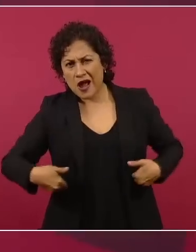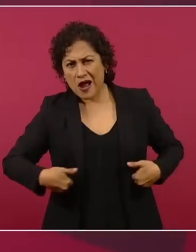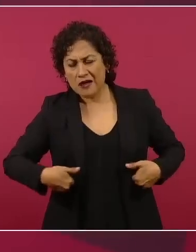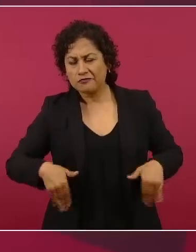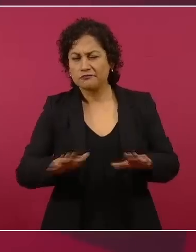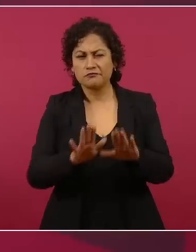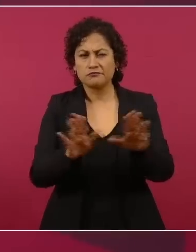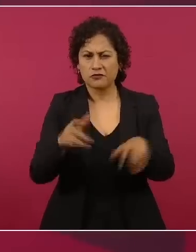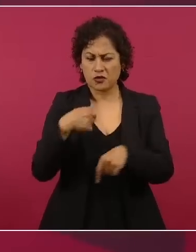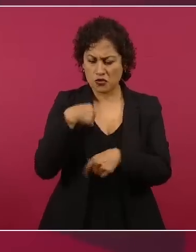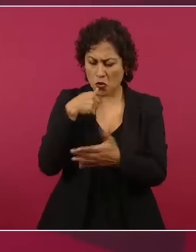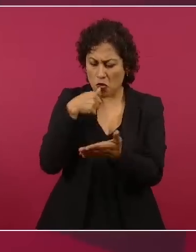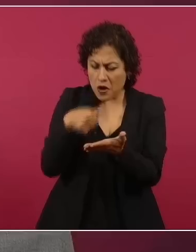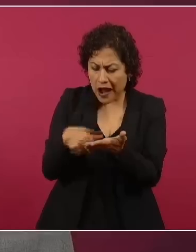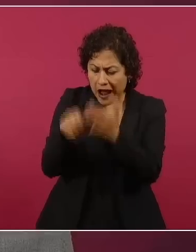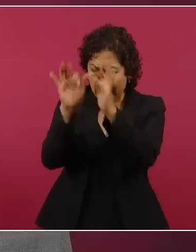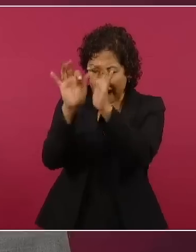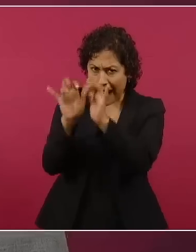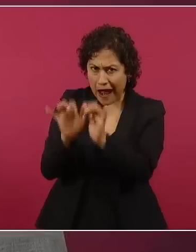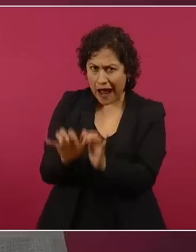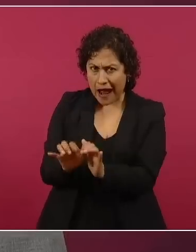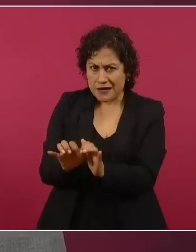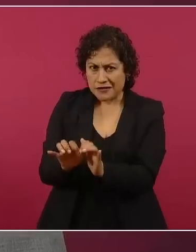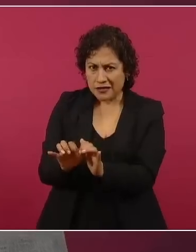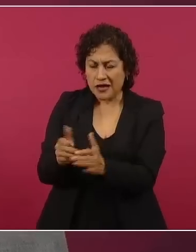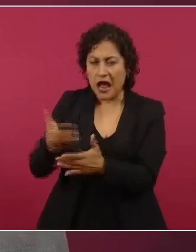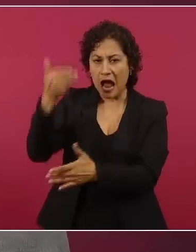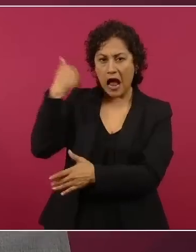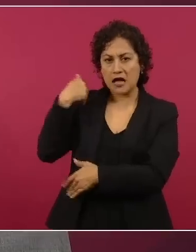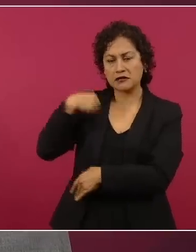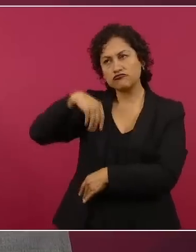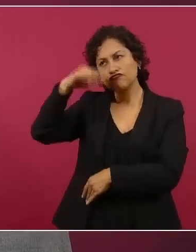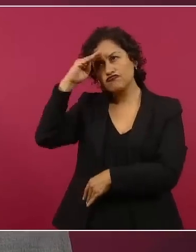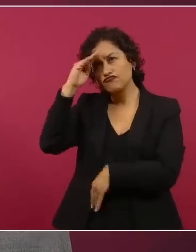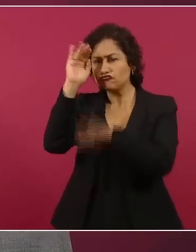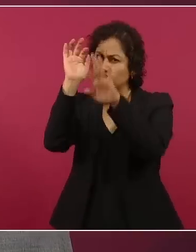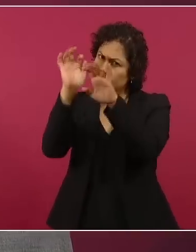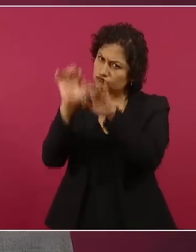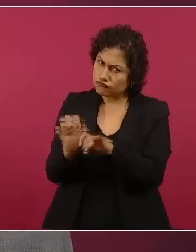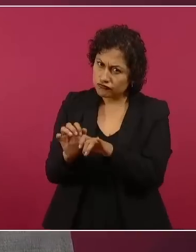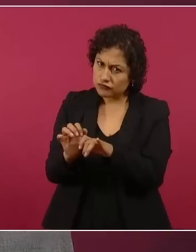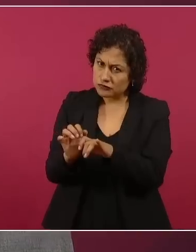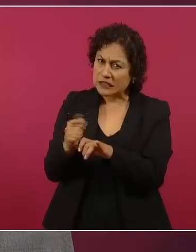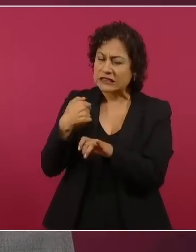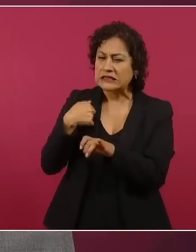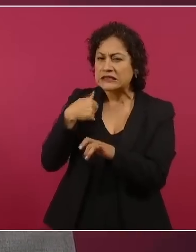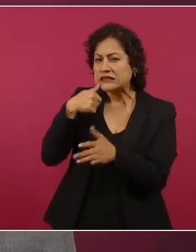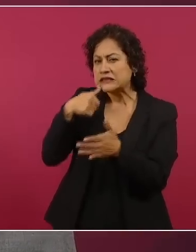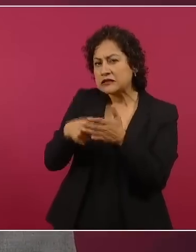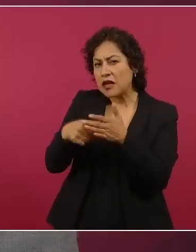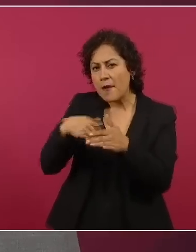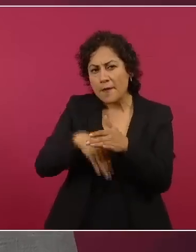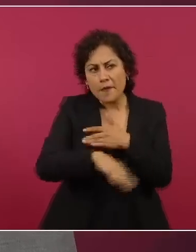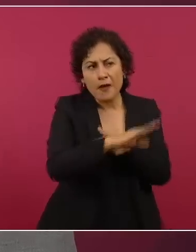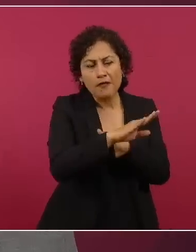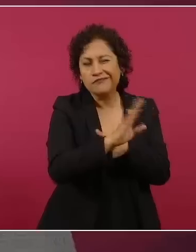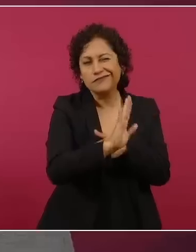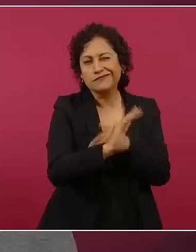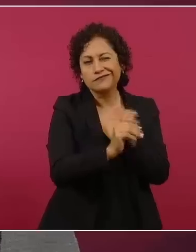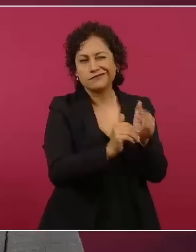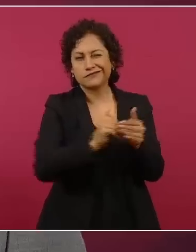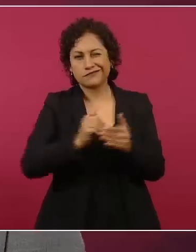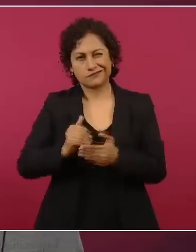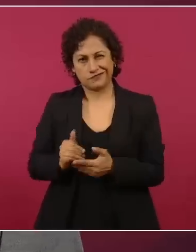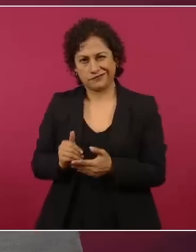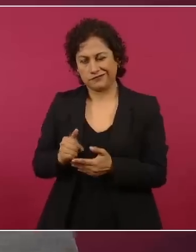carta que tenía ya elaborada informándole